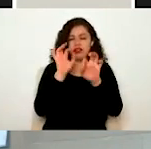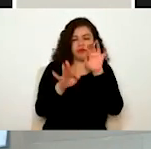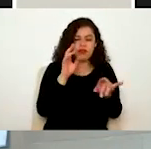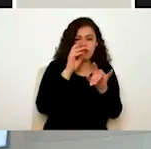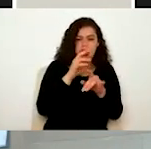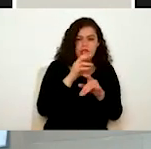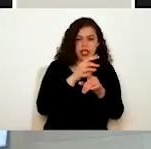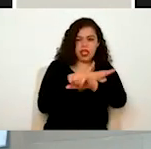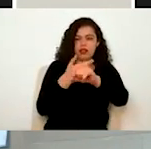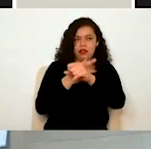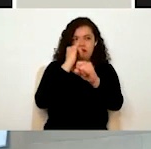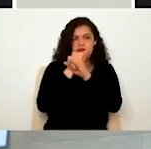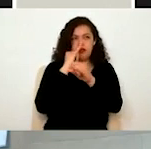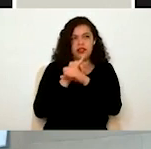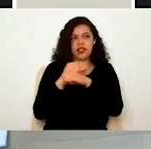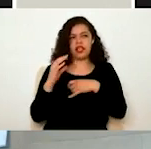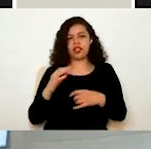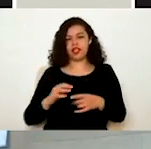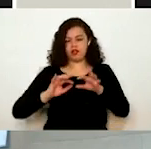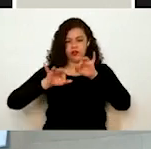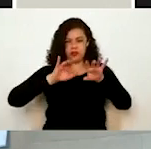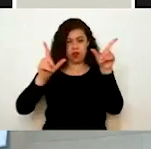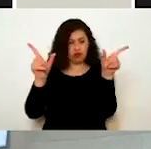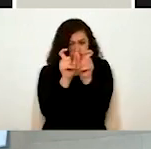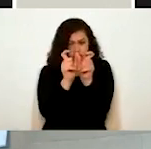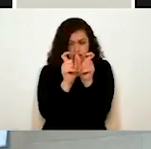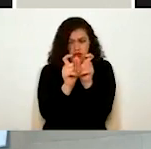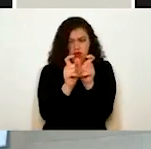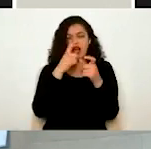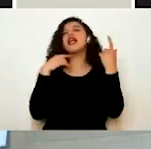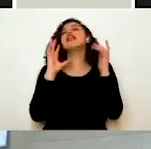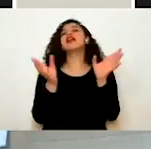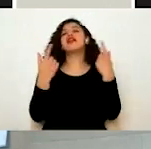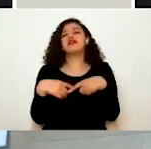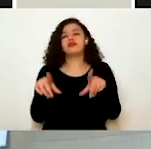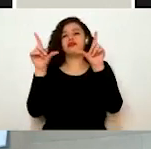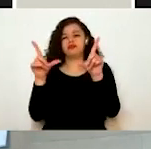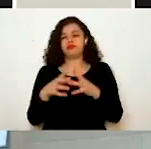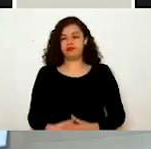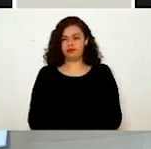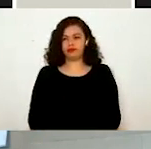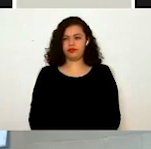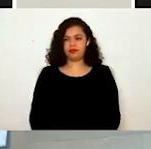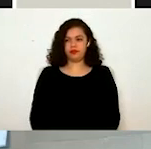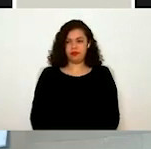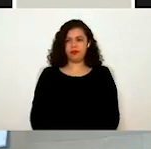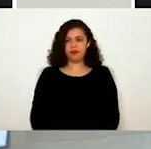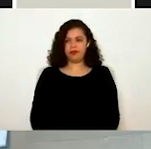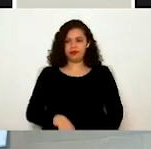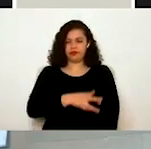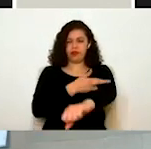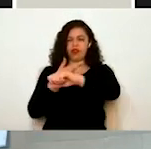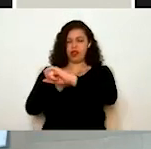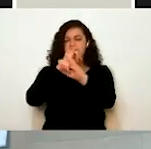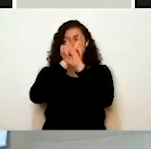junto, pues ahí les va a aparecer la, la plataforma, ¿no? Los va a a la plataforma de trámite digital de la, de la